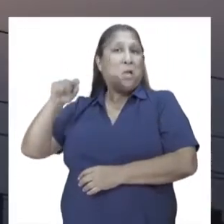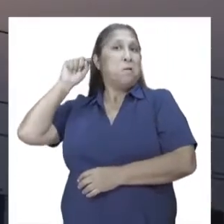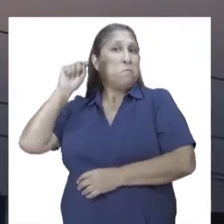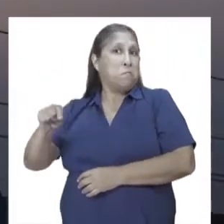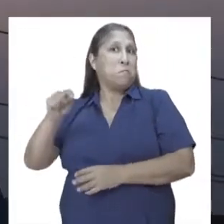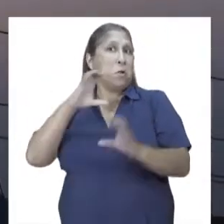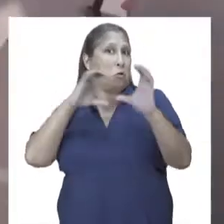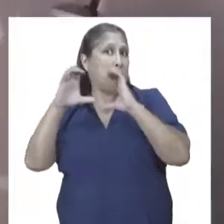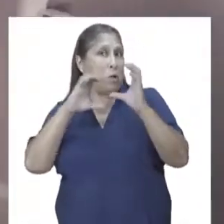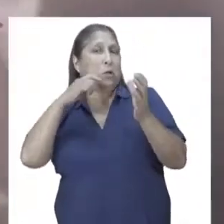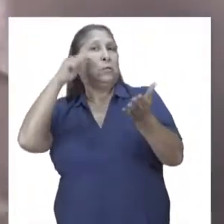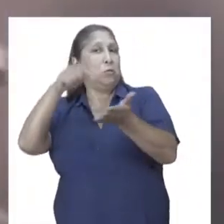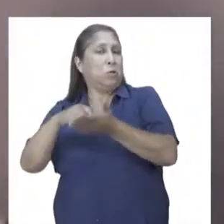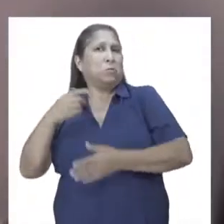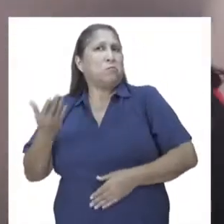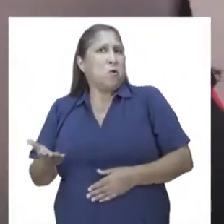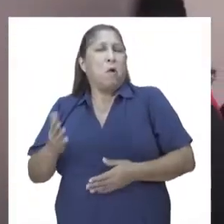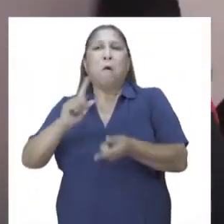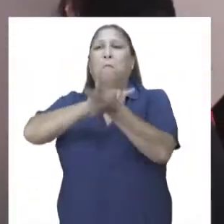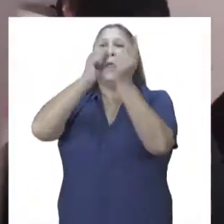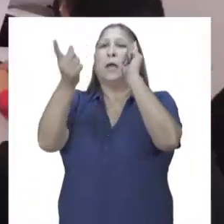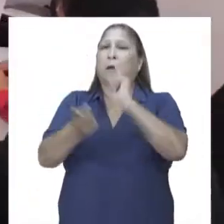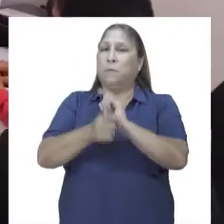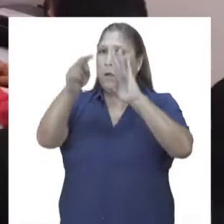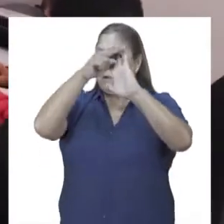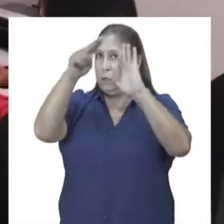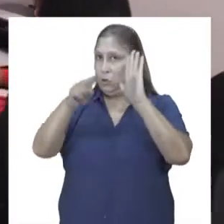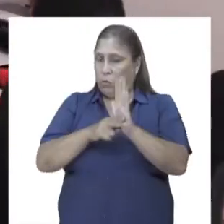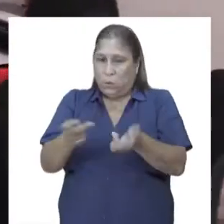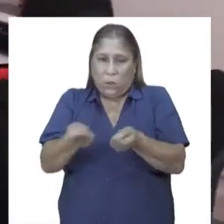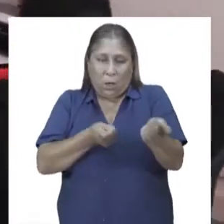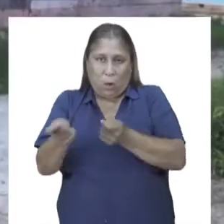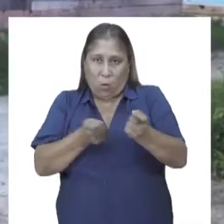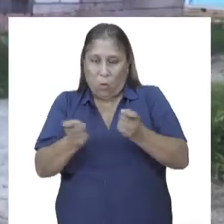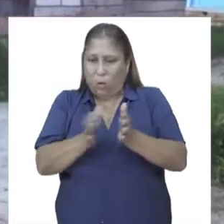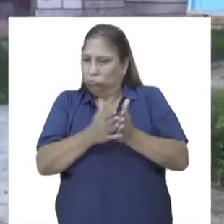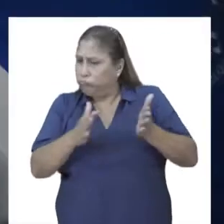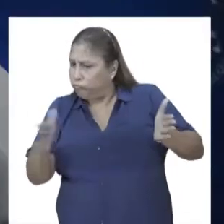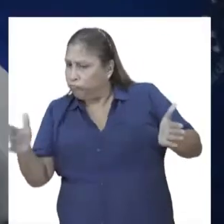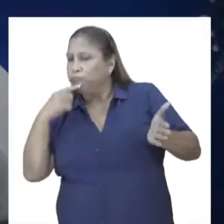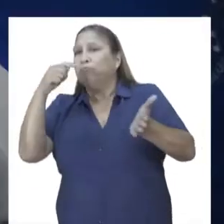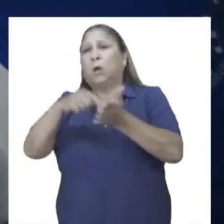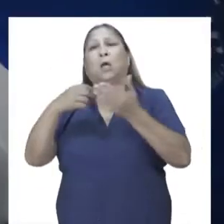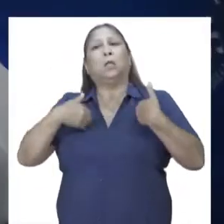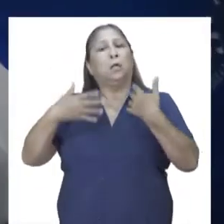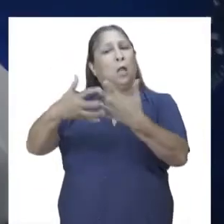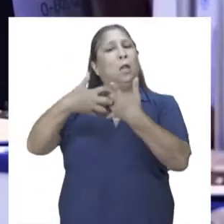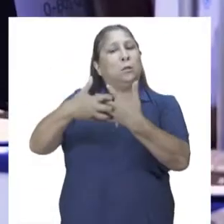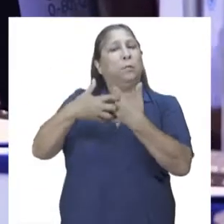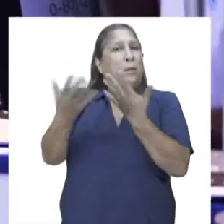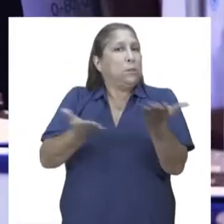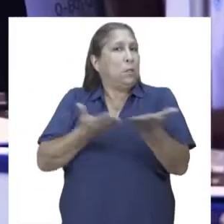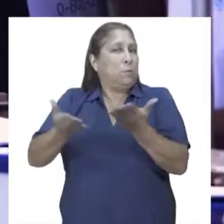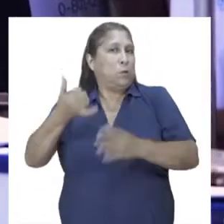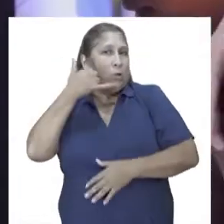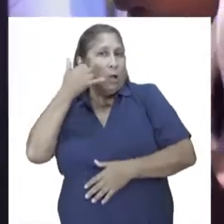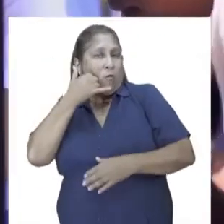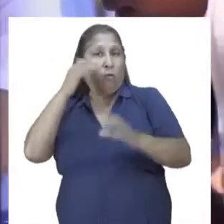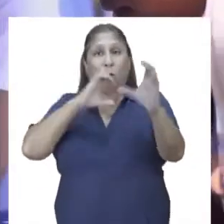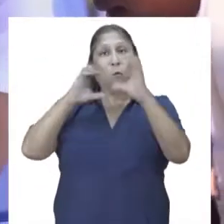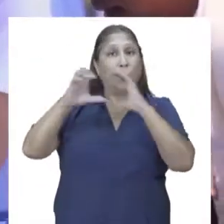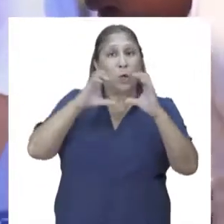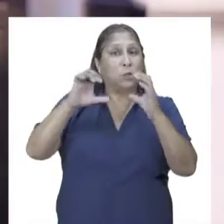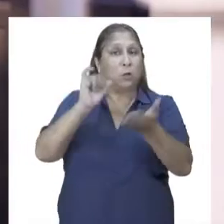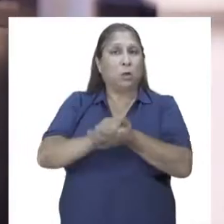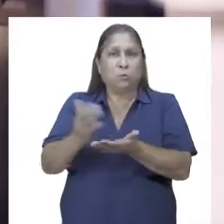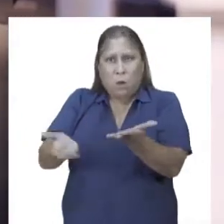Telecomunicaciones, Ocictel, para modificar las normas que regulan el plazo y procedimiento que tienen las empresas de servicios de telecomunicaciones, para